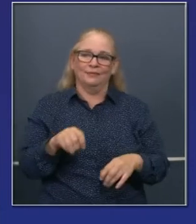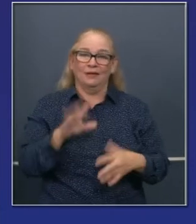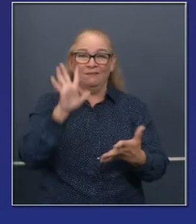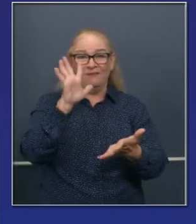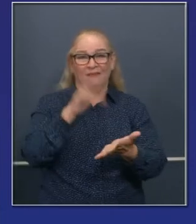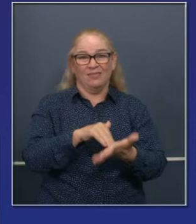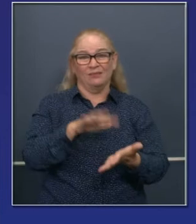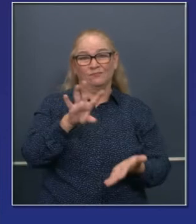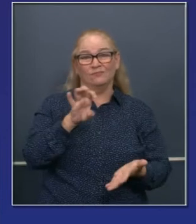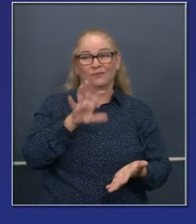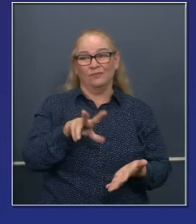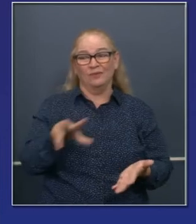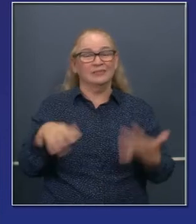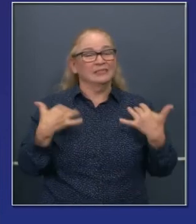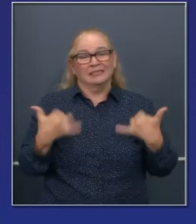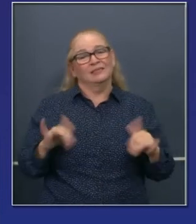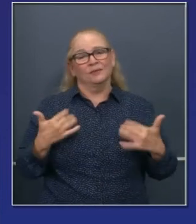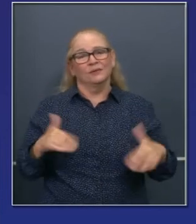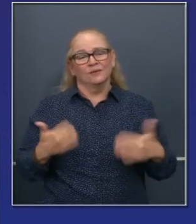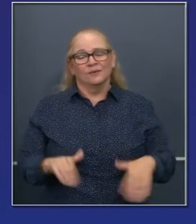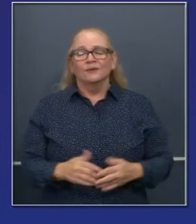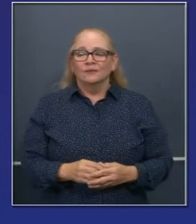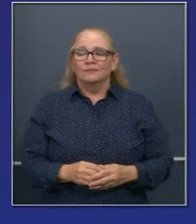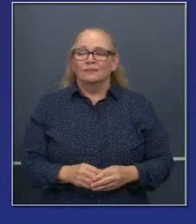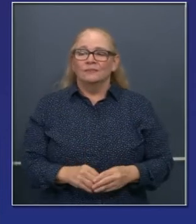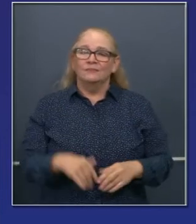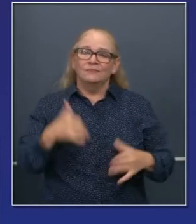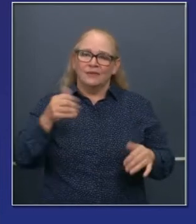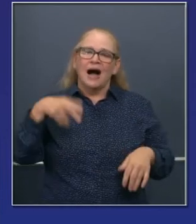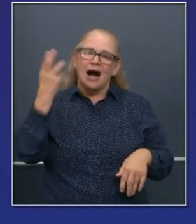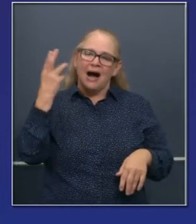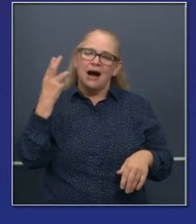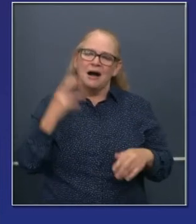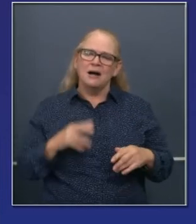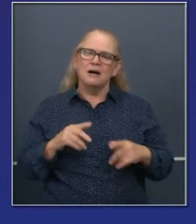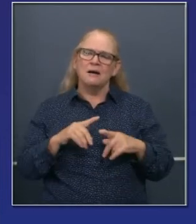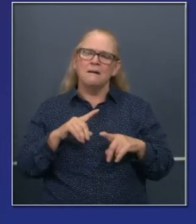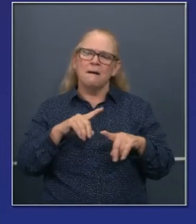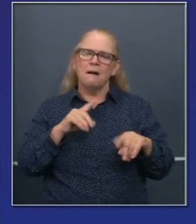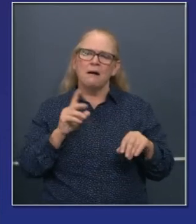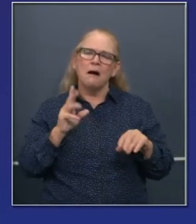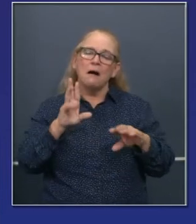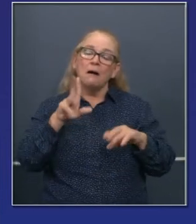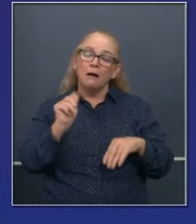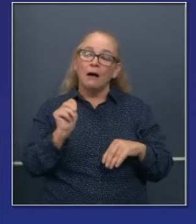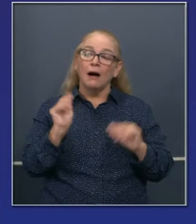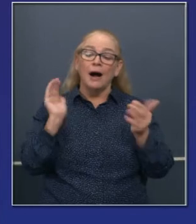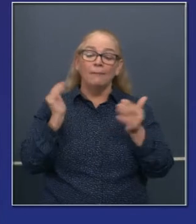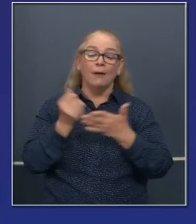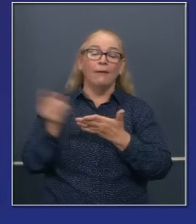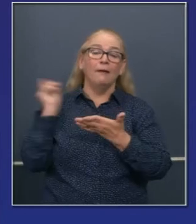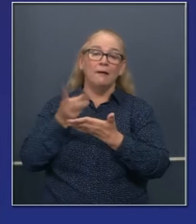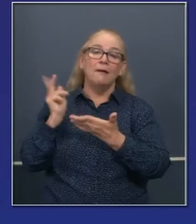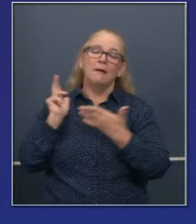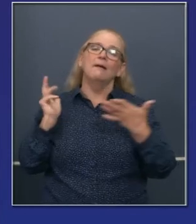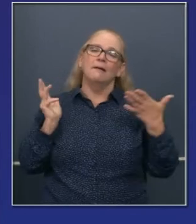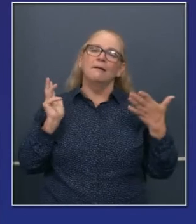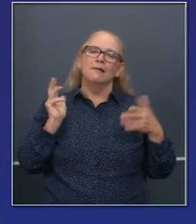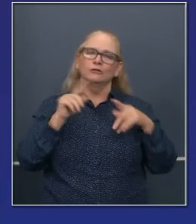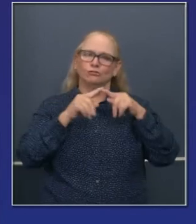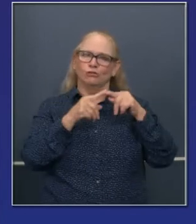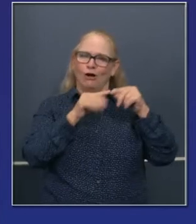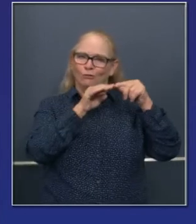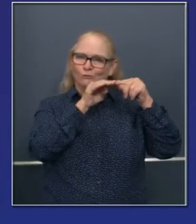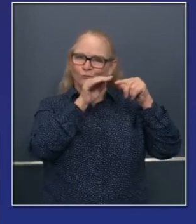más de lo que debería ser, pero más bajo de lo que hemos estado calculando en las últimas semanas y nos da una indicación de que definitivamente estamos